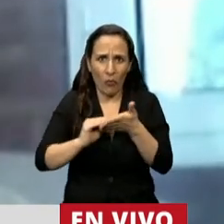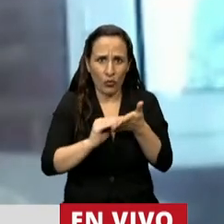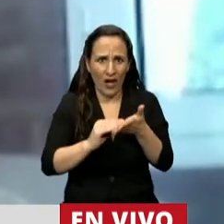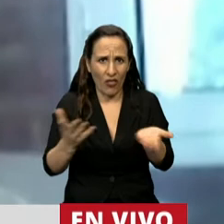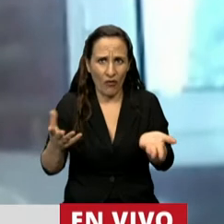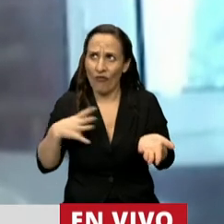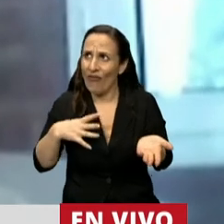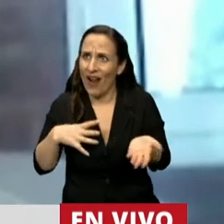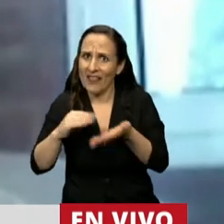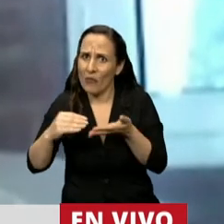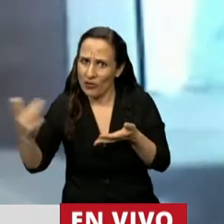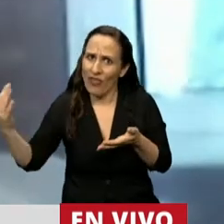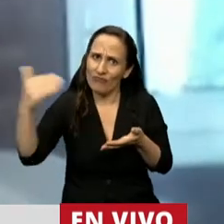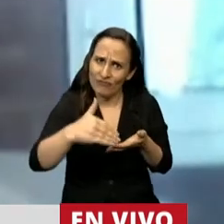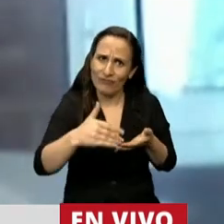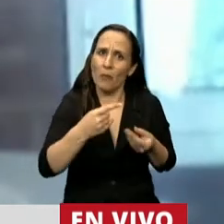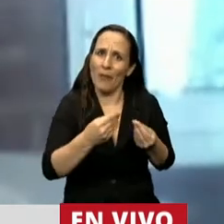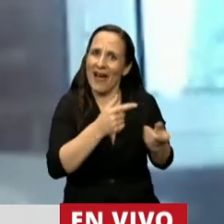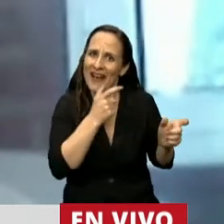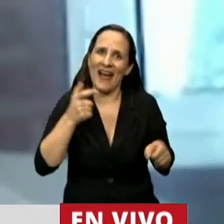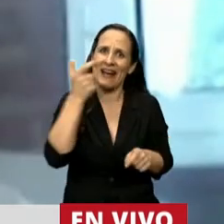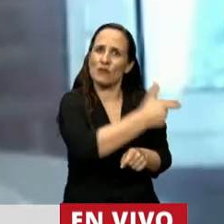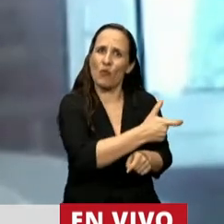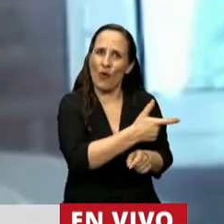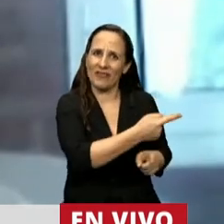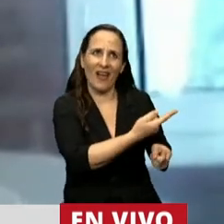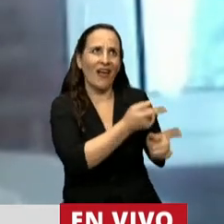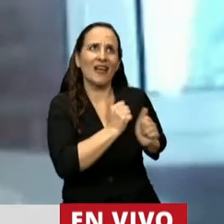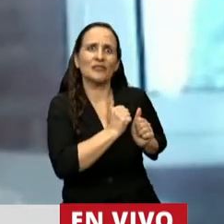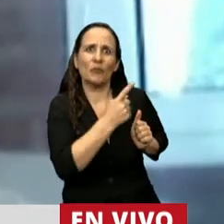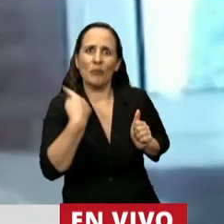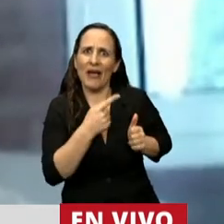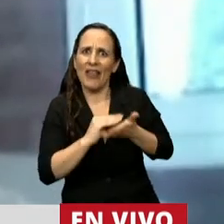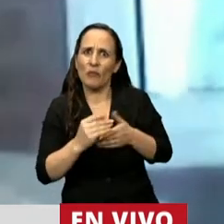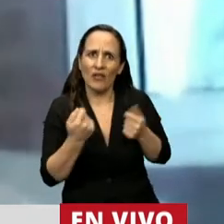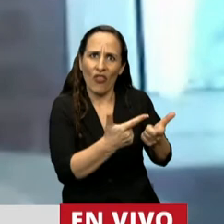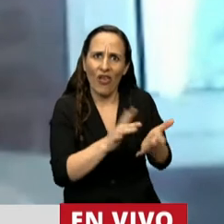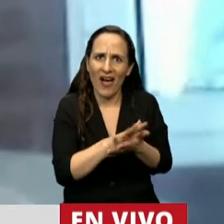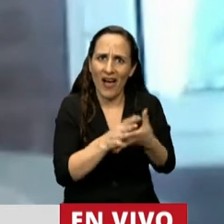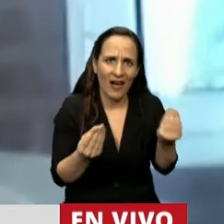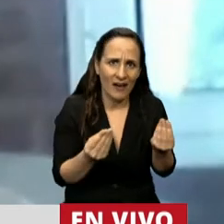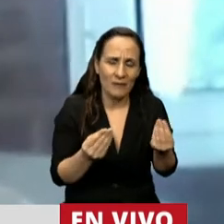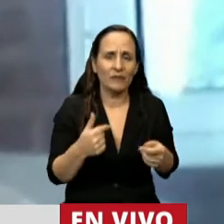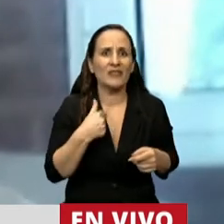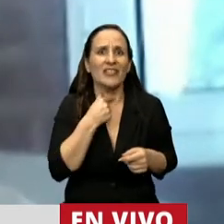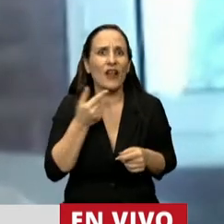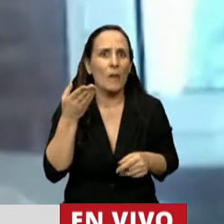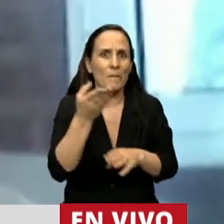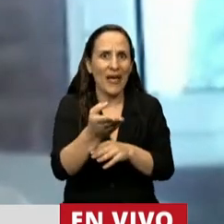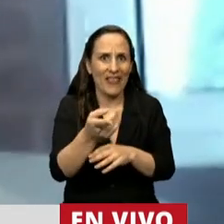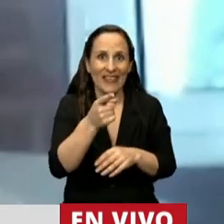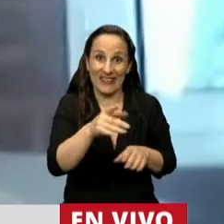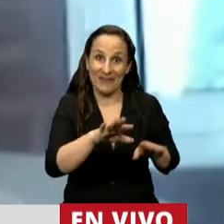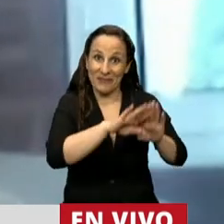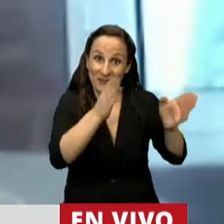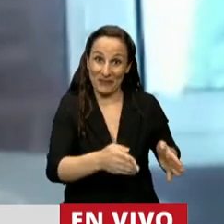darles respuesta a esa gente que está esperando una acción concreta de parte de nosotros. Públicamente quiero pedir que se incorpore en esa